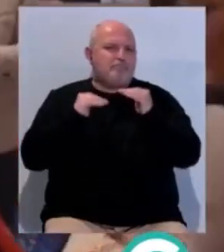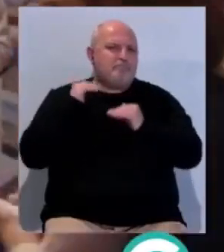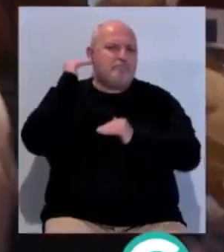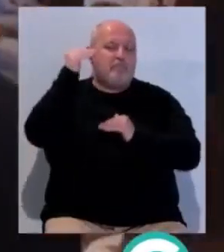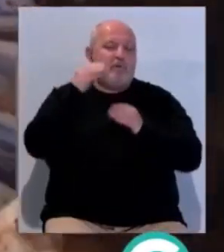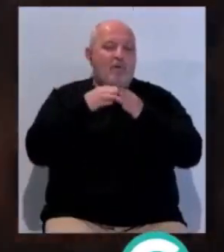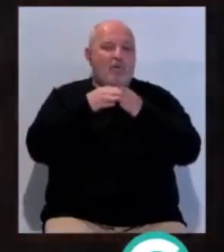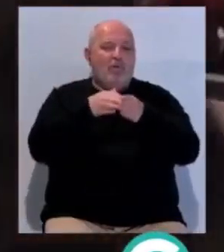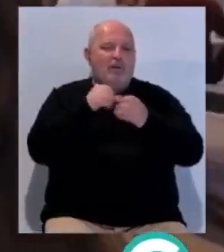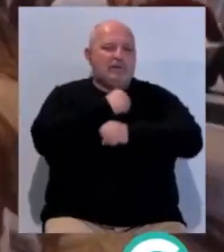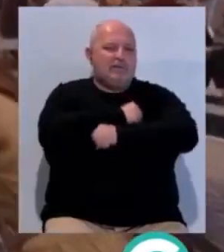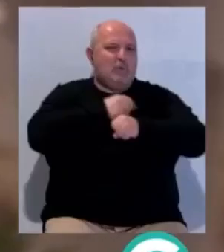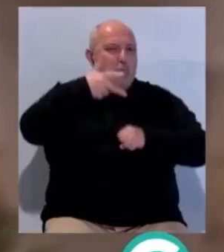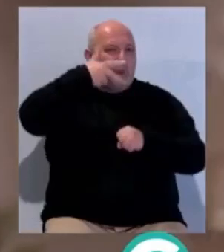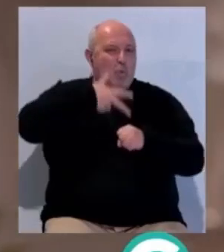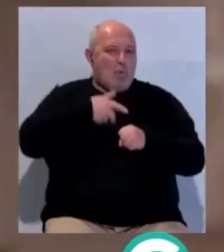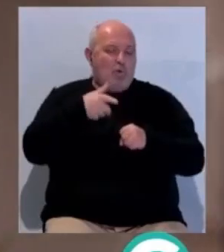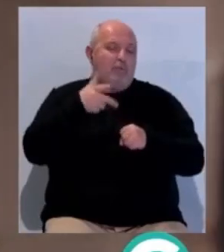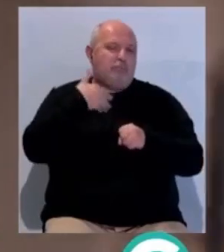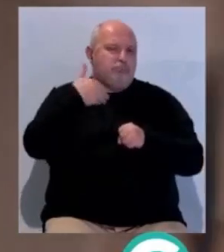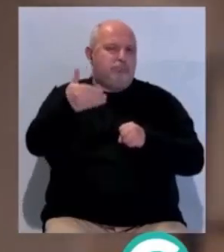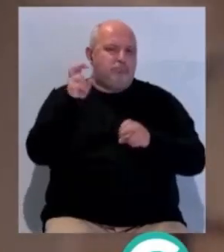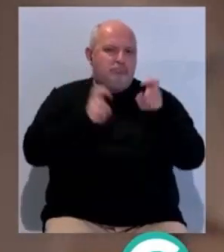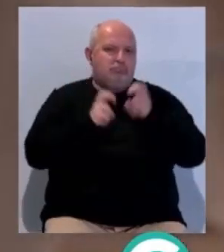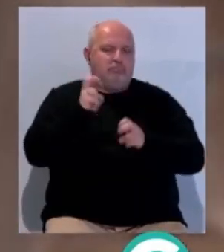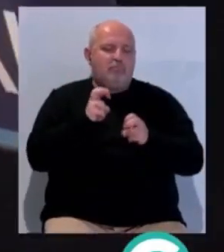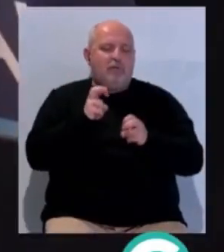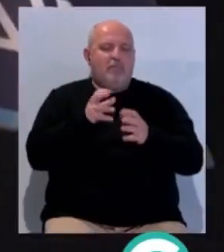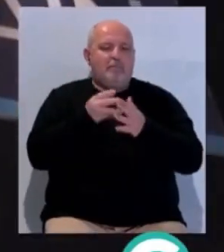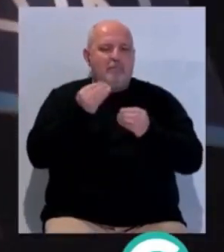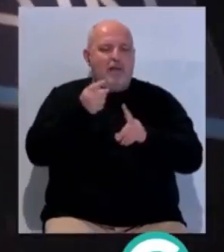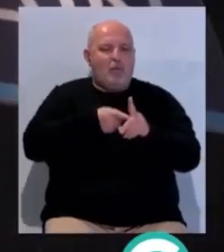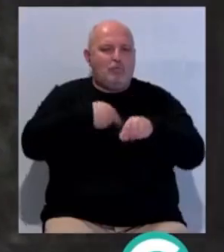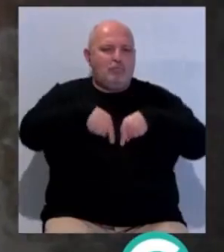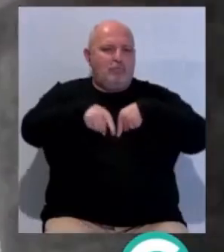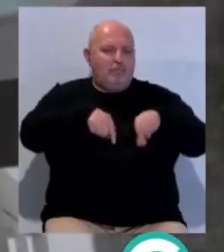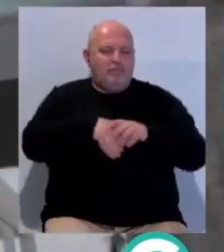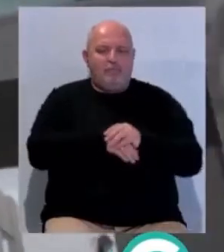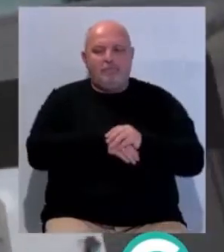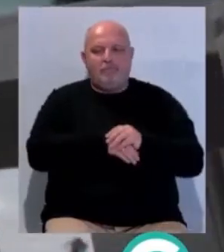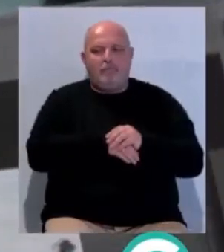los cruceros de categoría premium o lujo y mantener así también el volumen de tráficos.